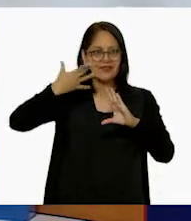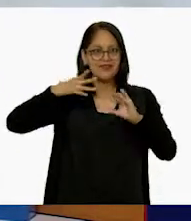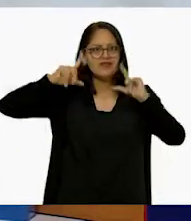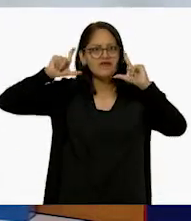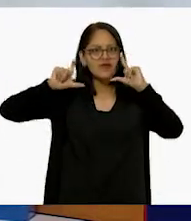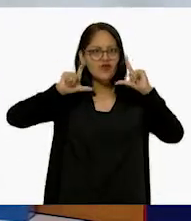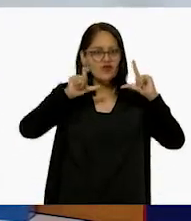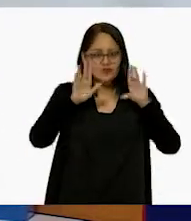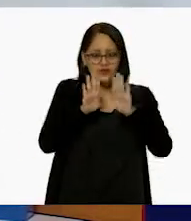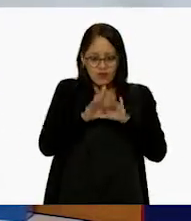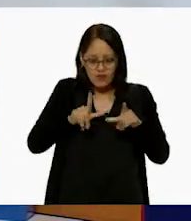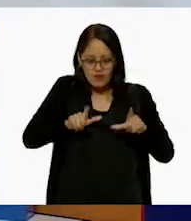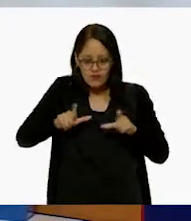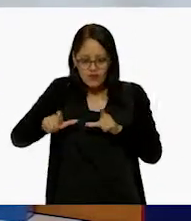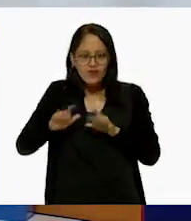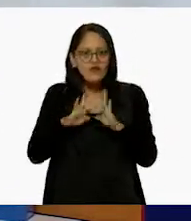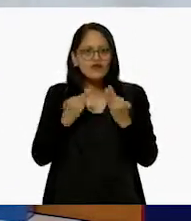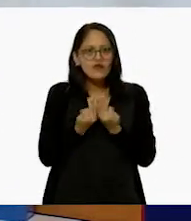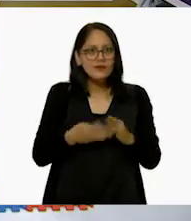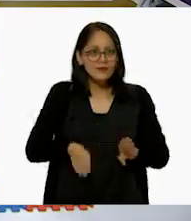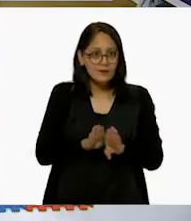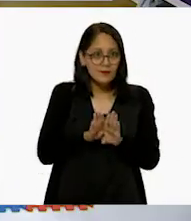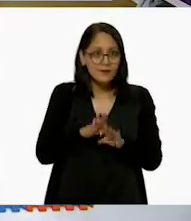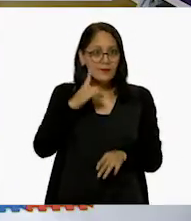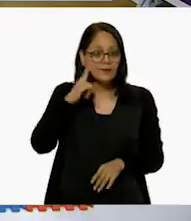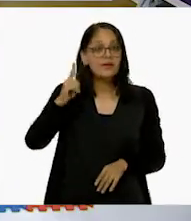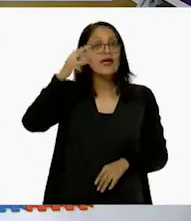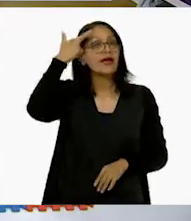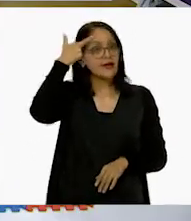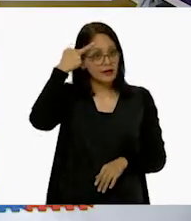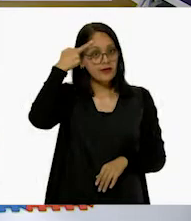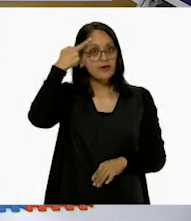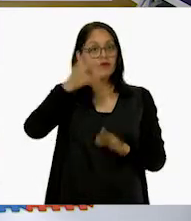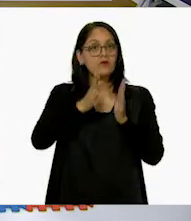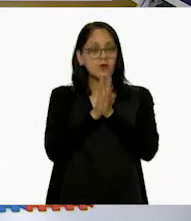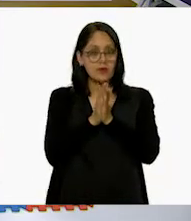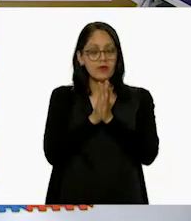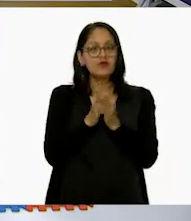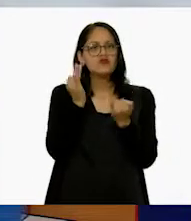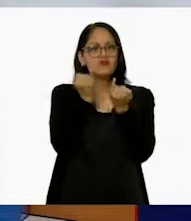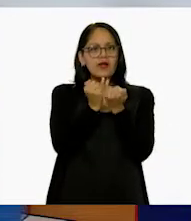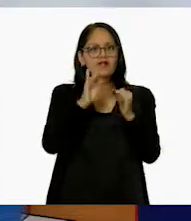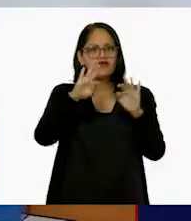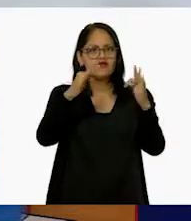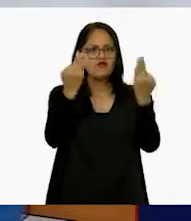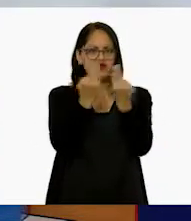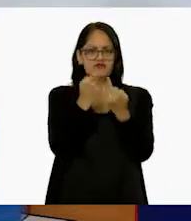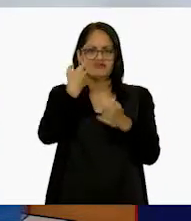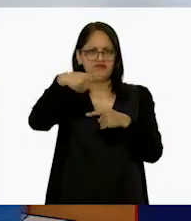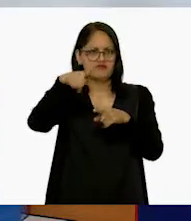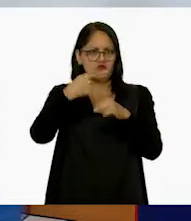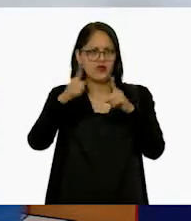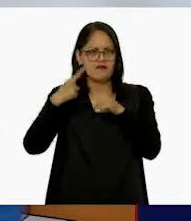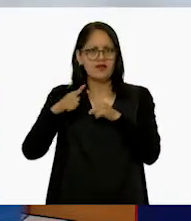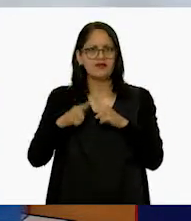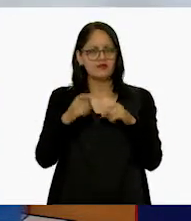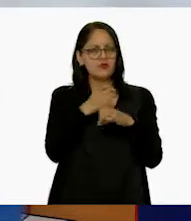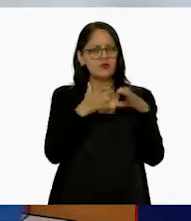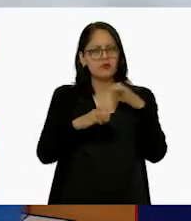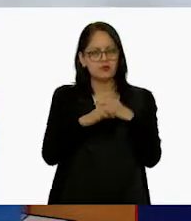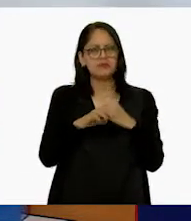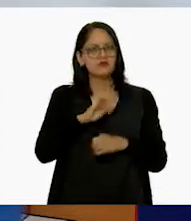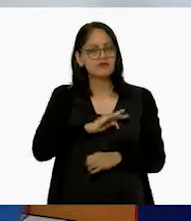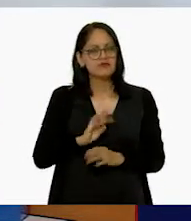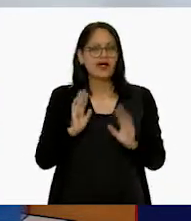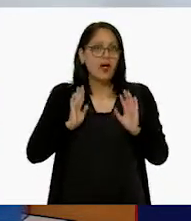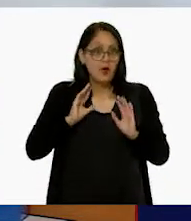de las figuras que ellos armaron? Perfecto. Recuerden que pueden formarlas con cosas que tengan a la mano. Así